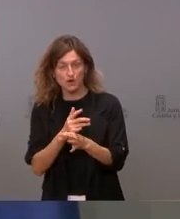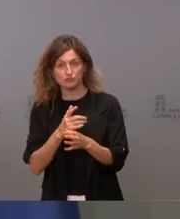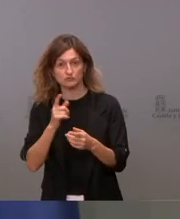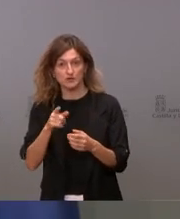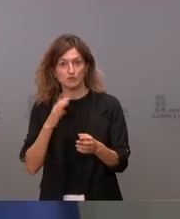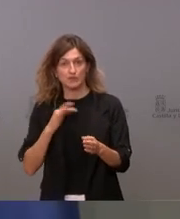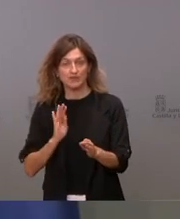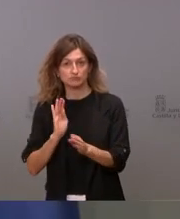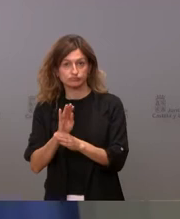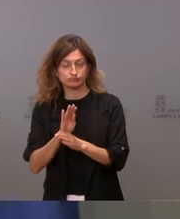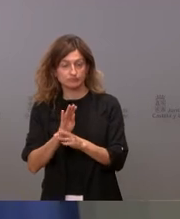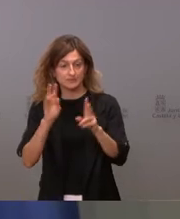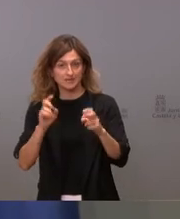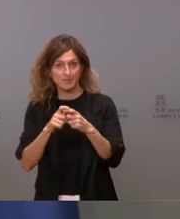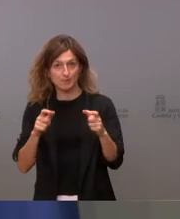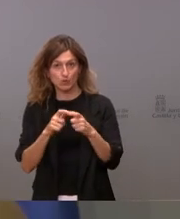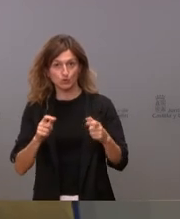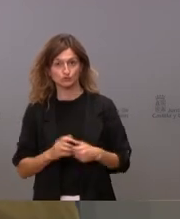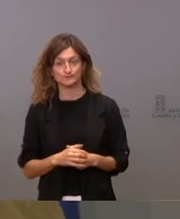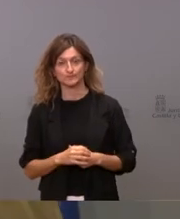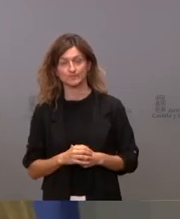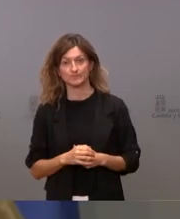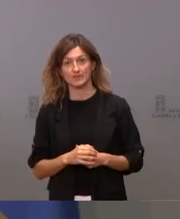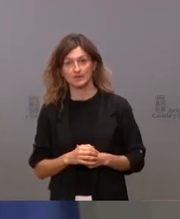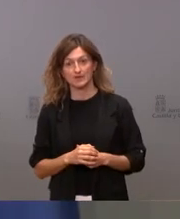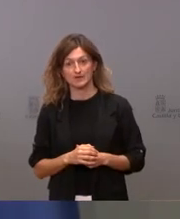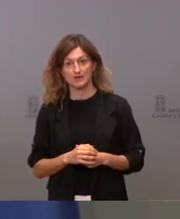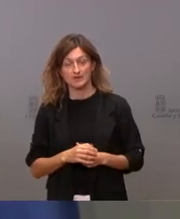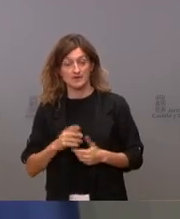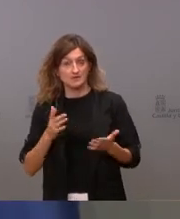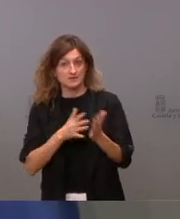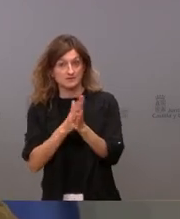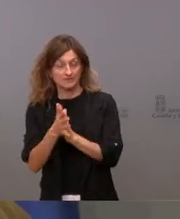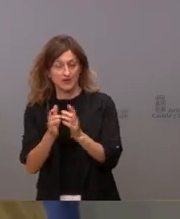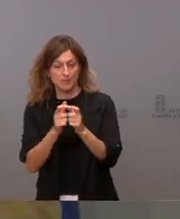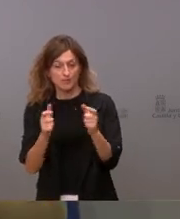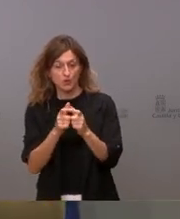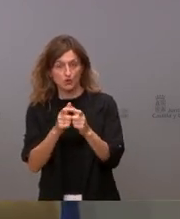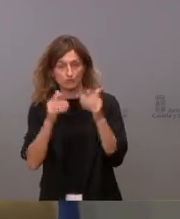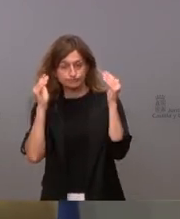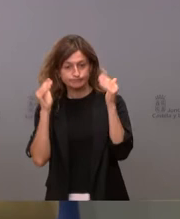subvencionarse con estos bonos. Por tanto, no es un bono destinado